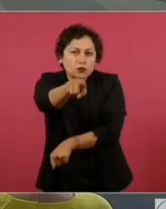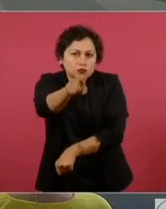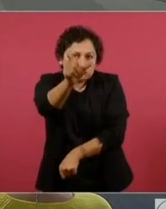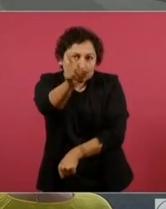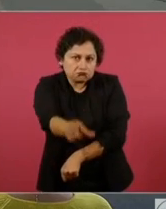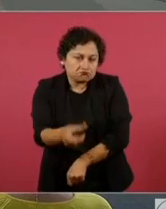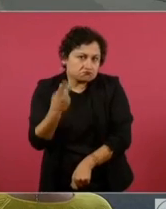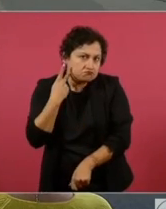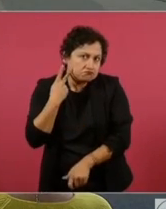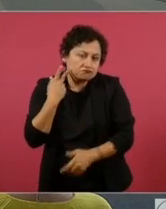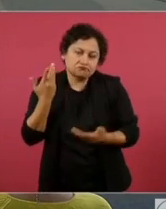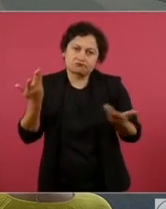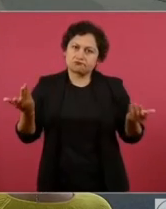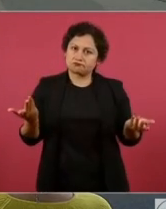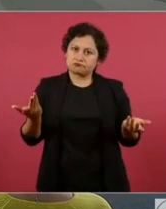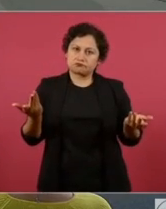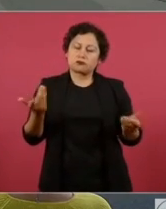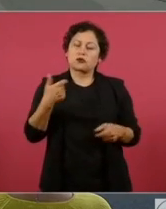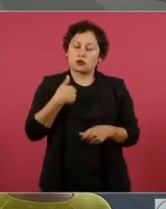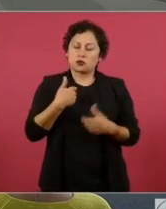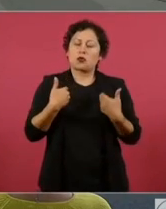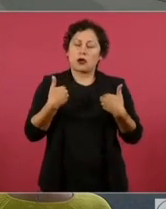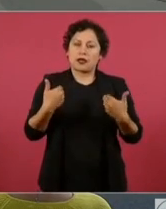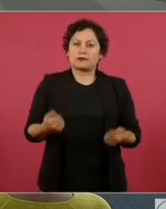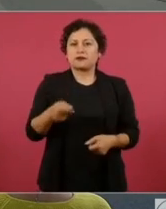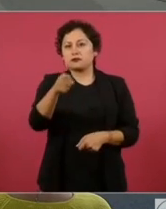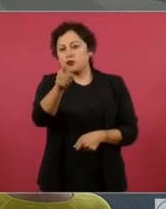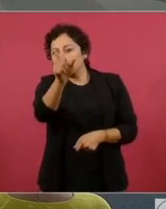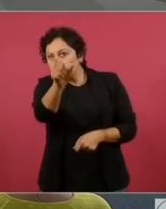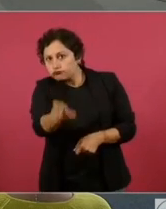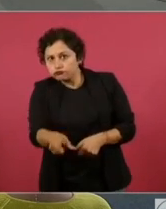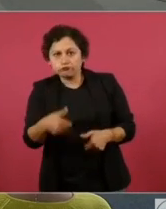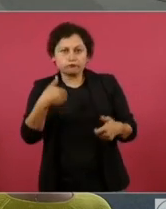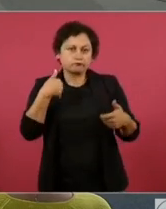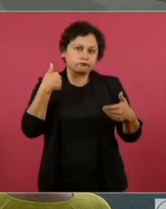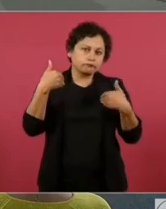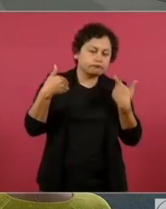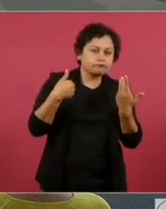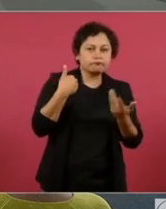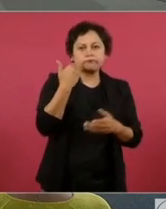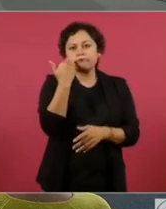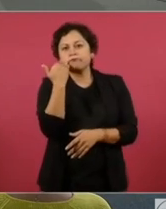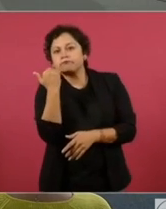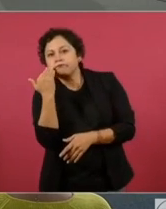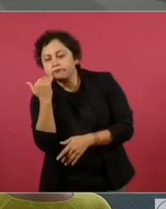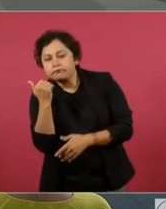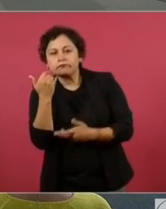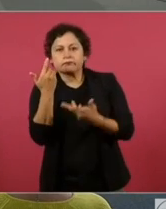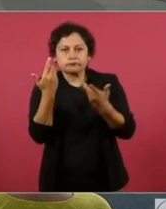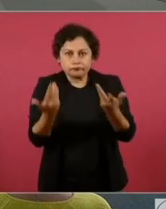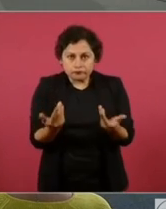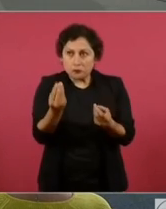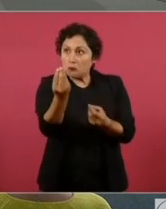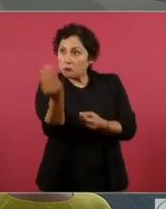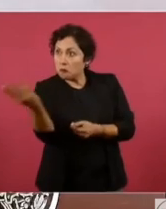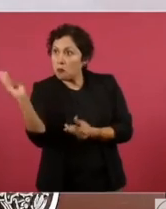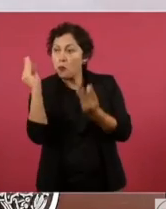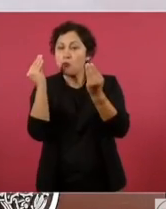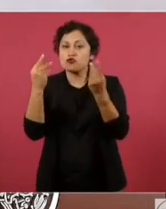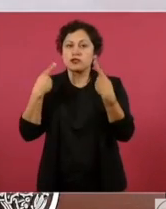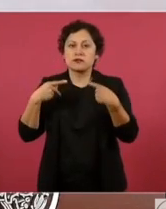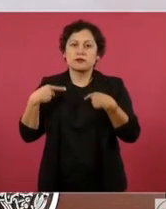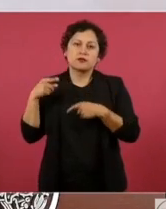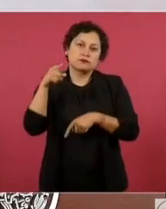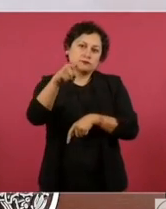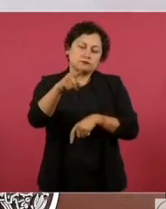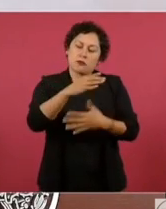Yo entiendo, Presidente, que usted tiene muchísimo carisma, que tiene muchísimo, que muchas personas lo aman y le